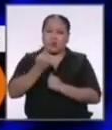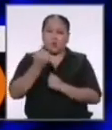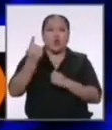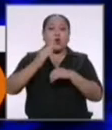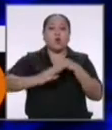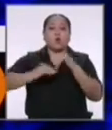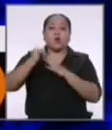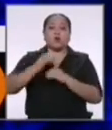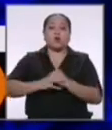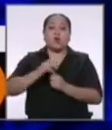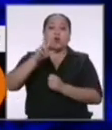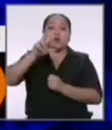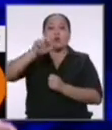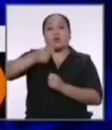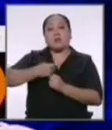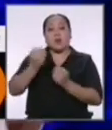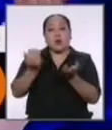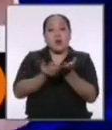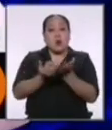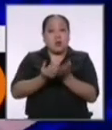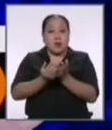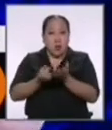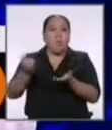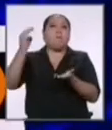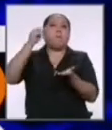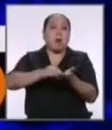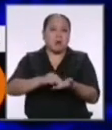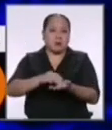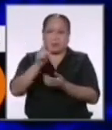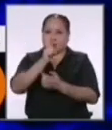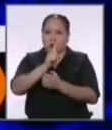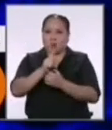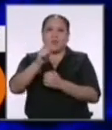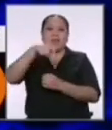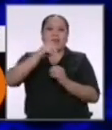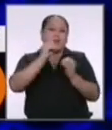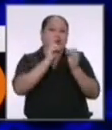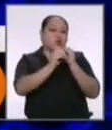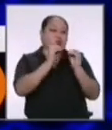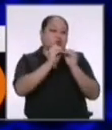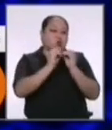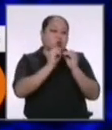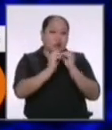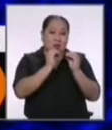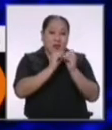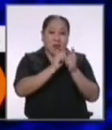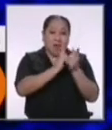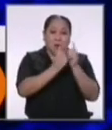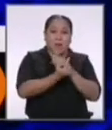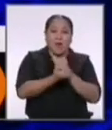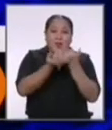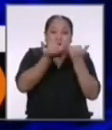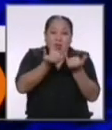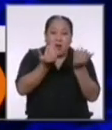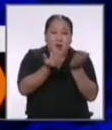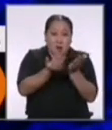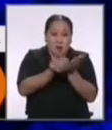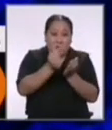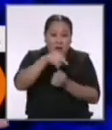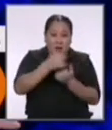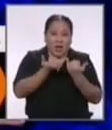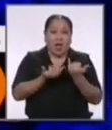construiremos 3.000 colegios más sino tenemos que modernizar los actuales que están en situación terrible